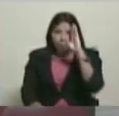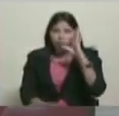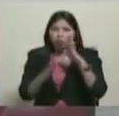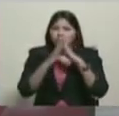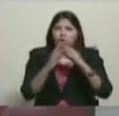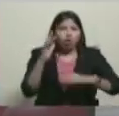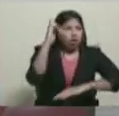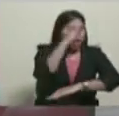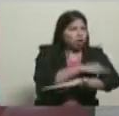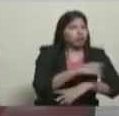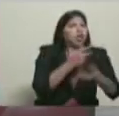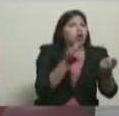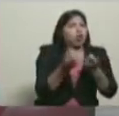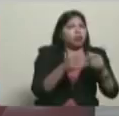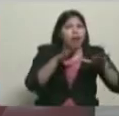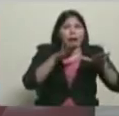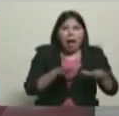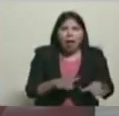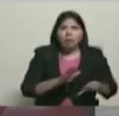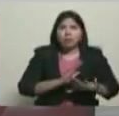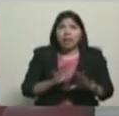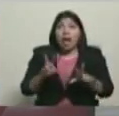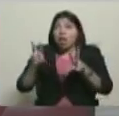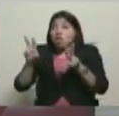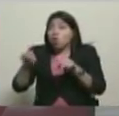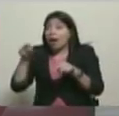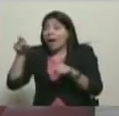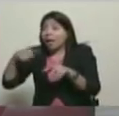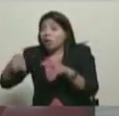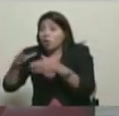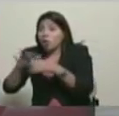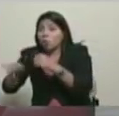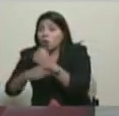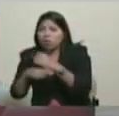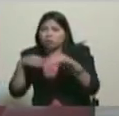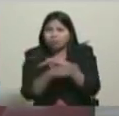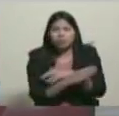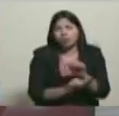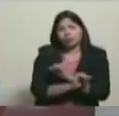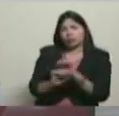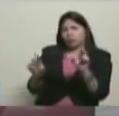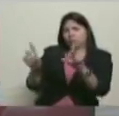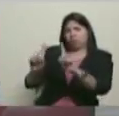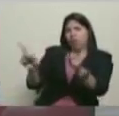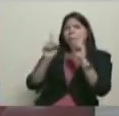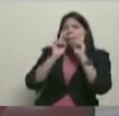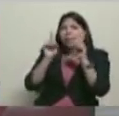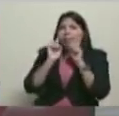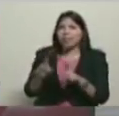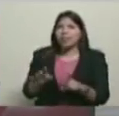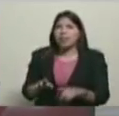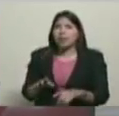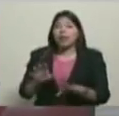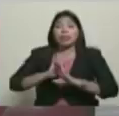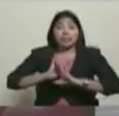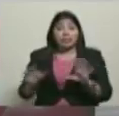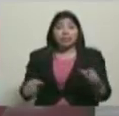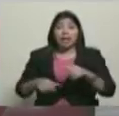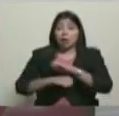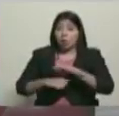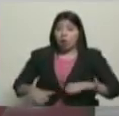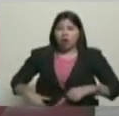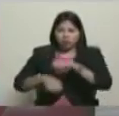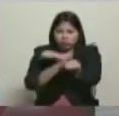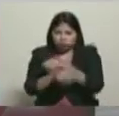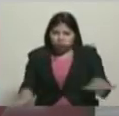nos hablaba, nunca han tomado la base aérea de La Carlota. Además, hay un despliegue a lo largo y ancho del territorio nacional. Está en calma,